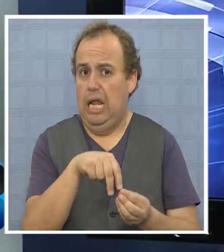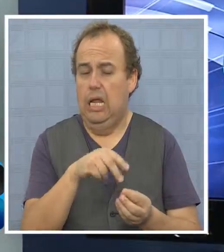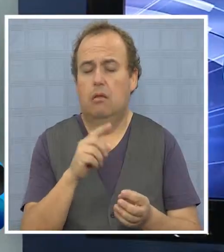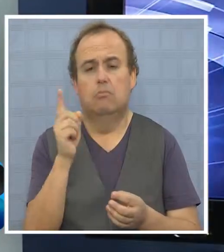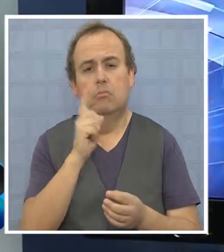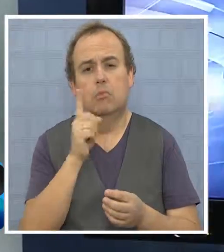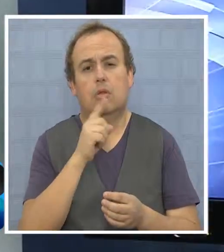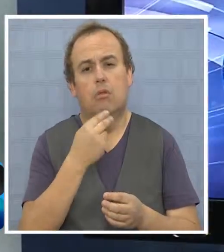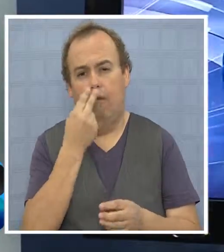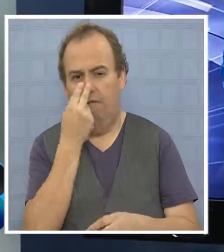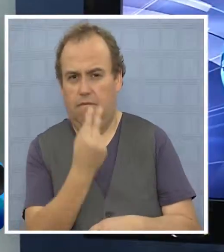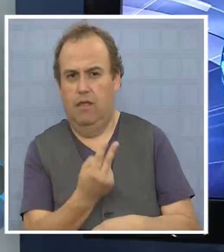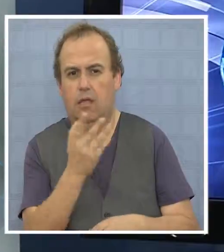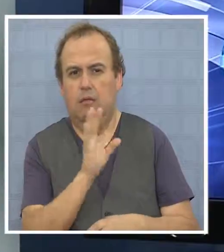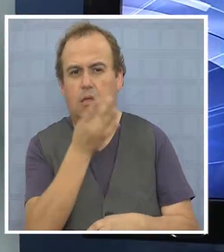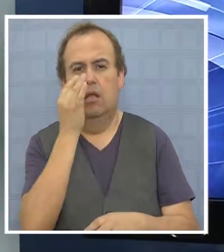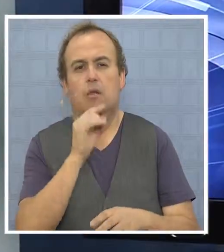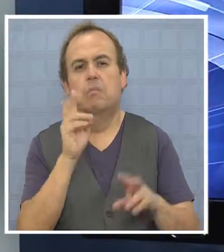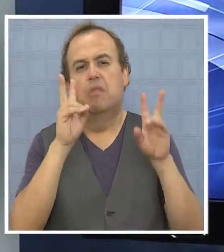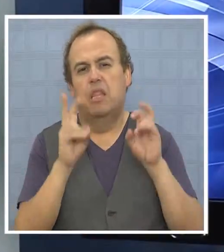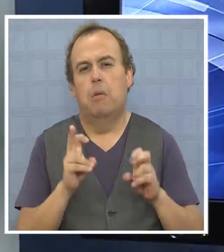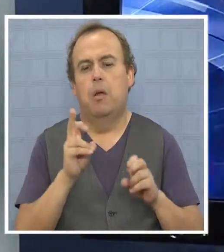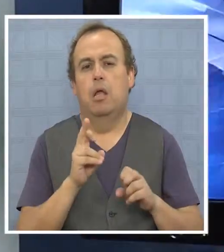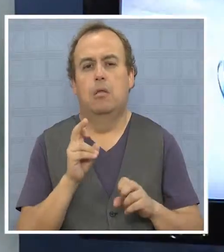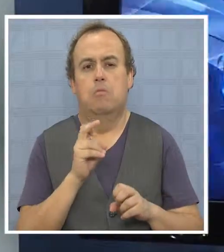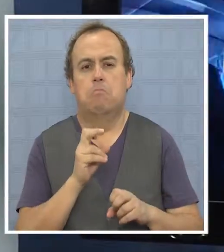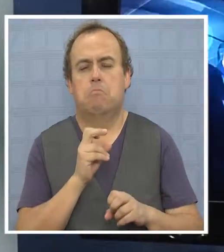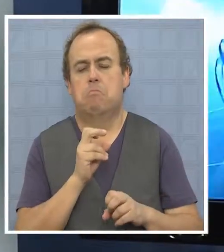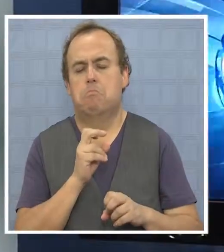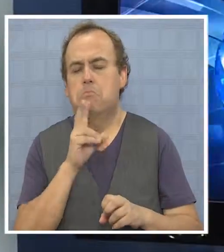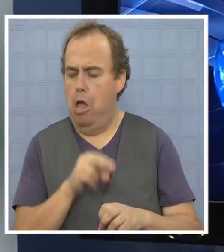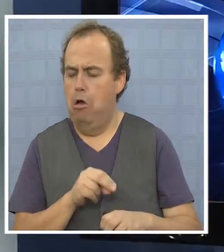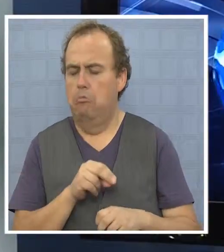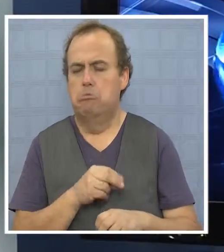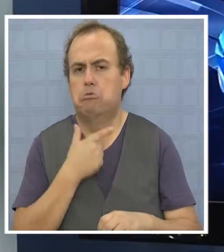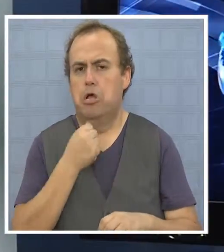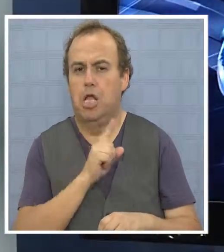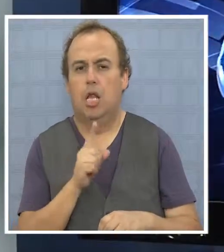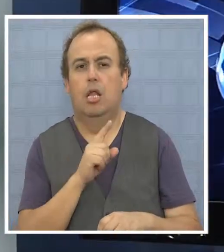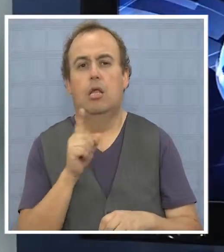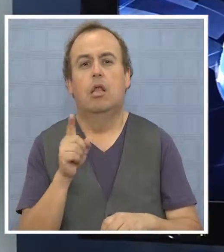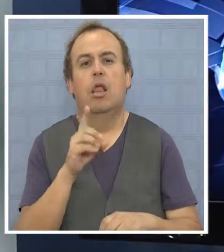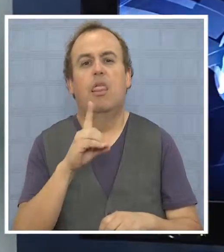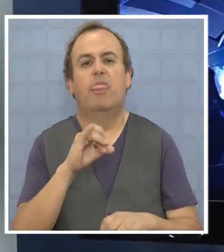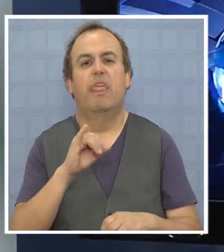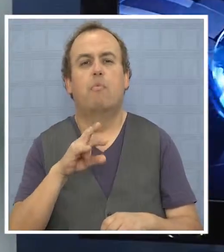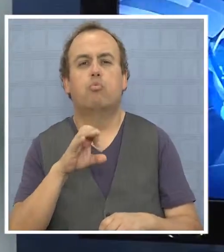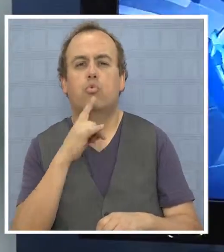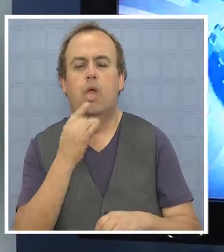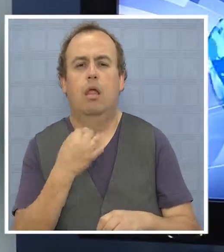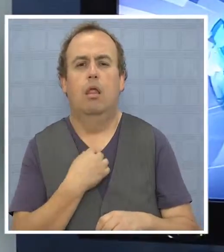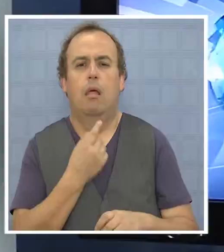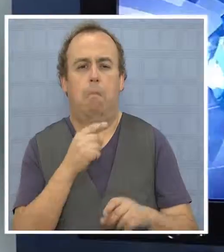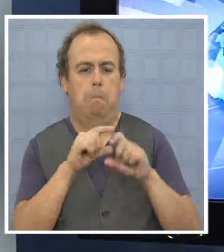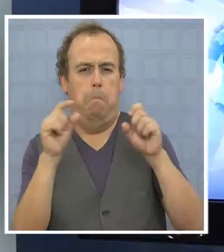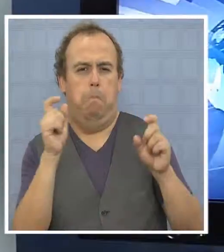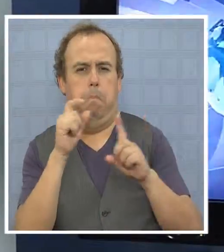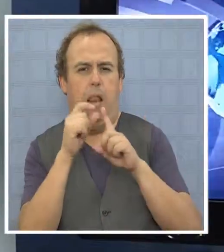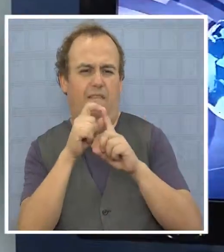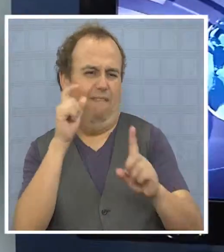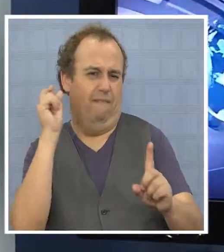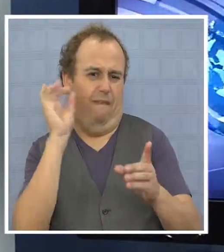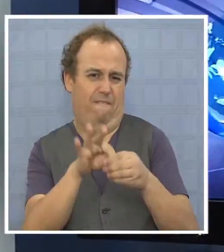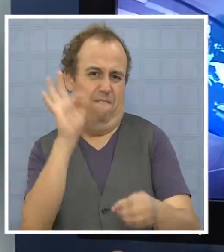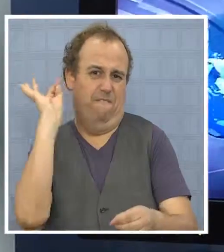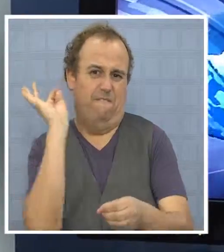minoría. Lo que pasa es que en estos temas se nota cuando hay temas que a ellos no les gustan y se amurran y se taiman públicamente. El diputado Warren hace frases durísimas